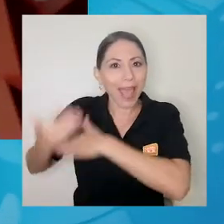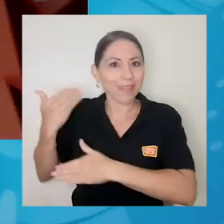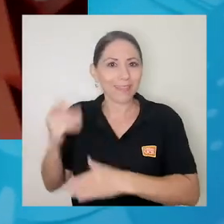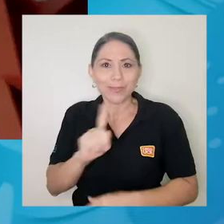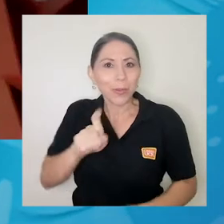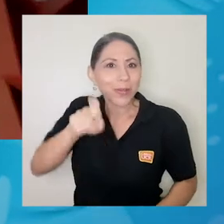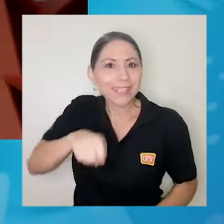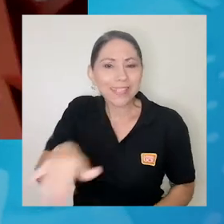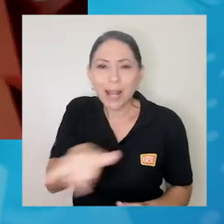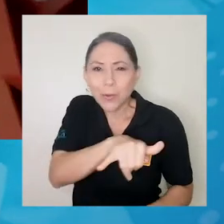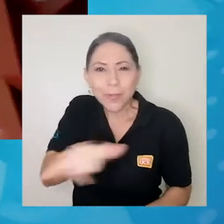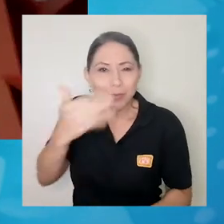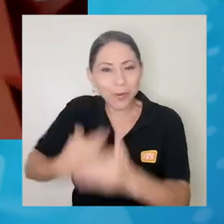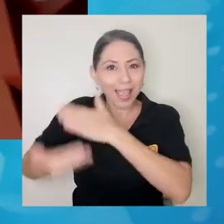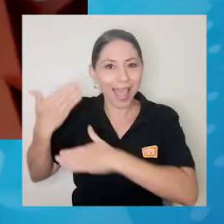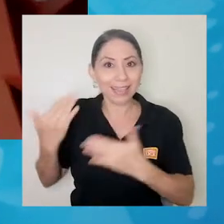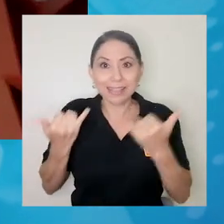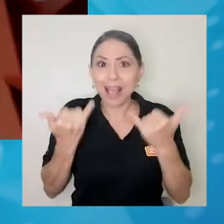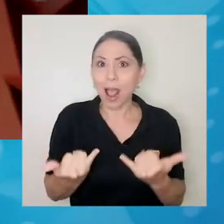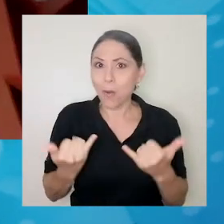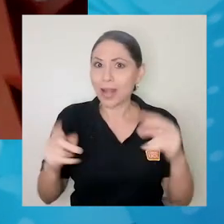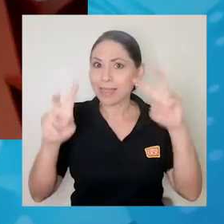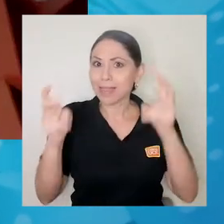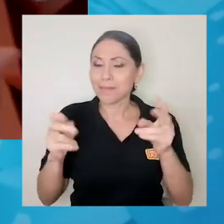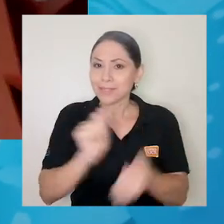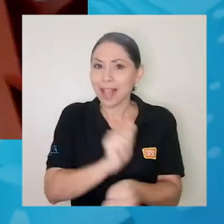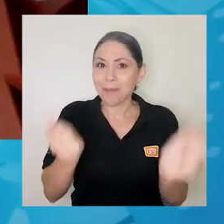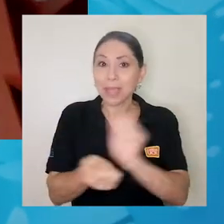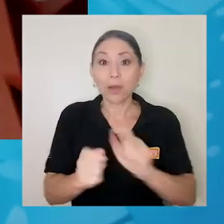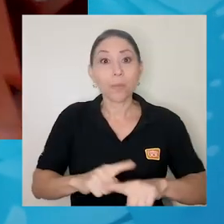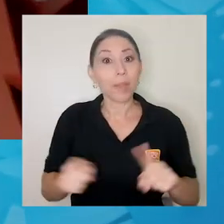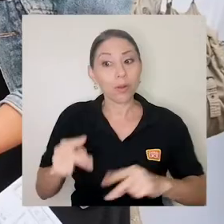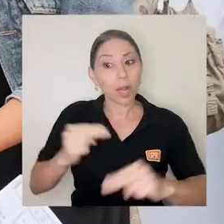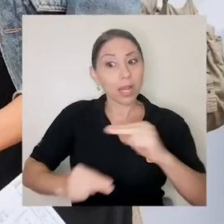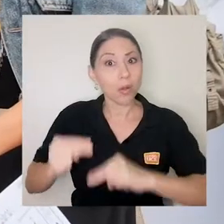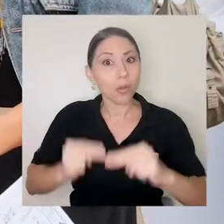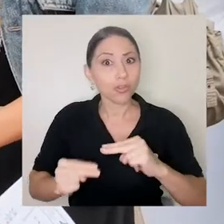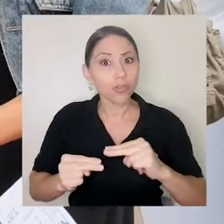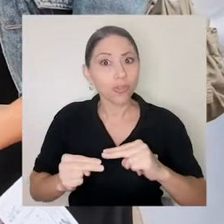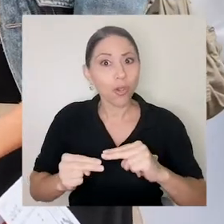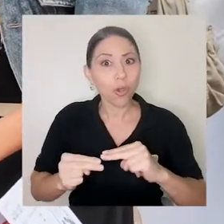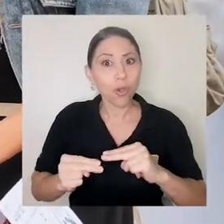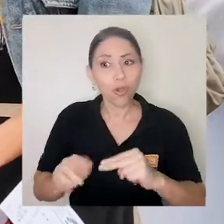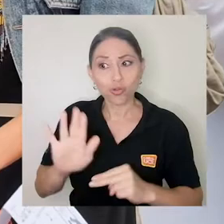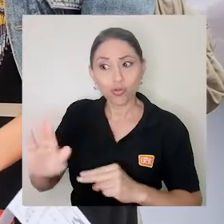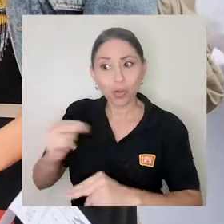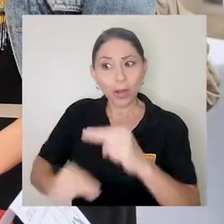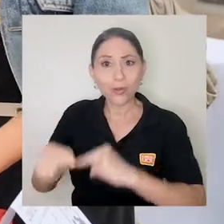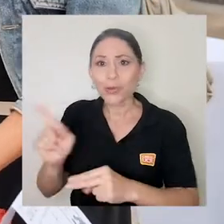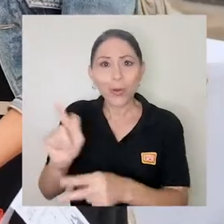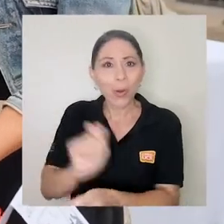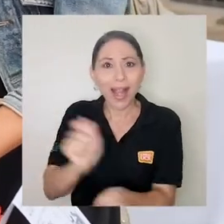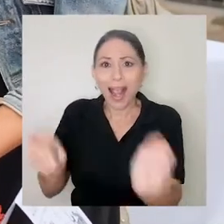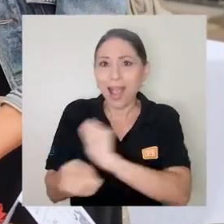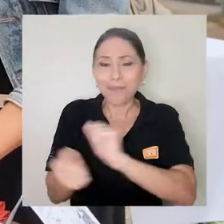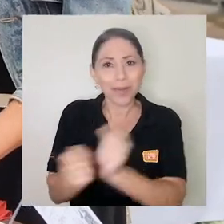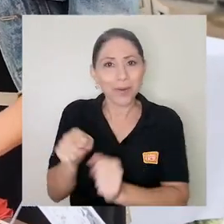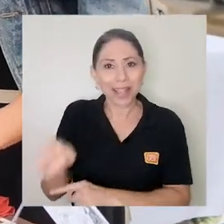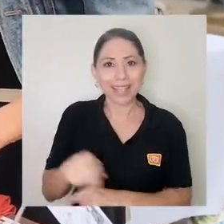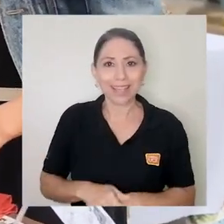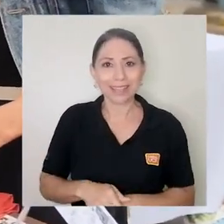necesitaban antes o sus prioridades cambiaron y el negocio no cambia con ellas. No se preocupa por entender, ok,